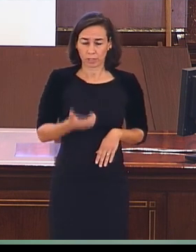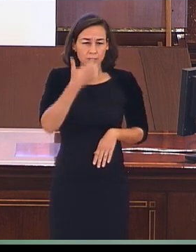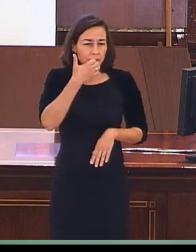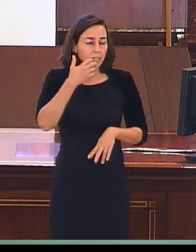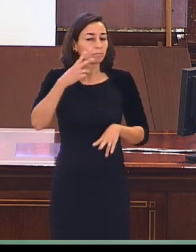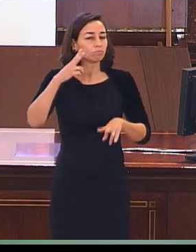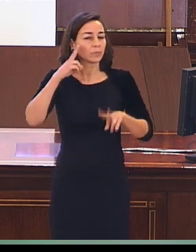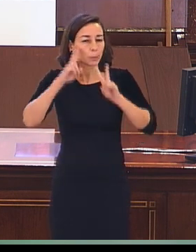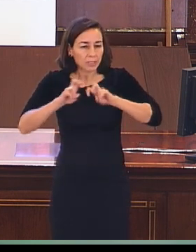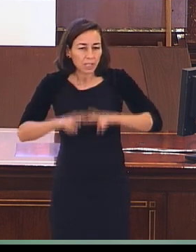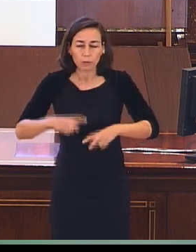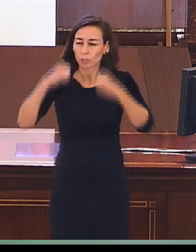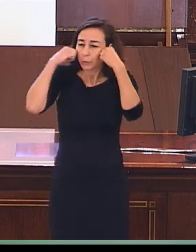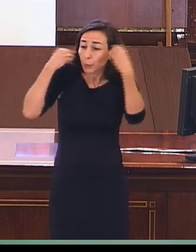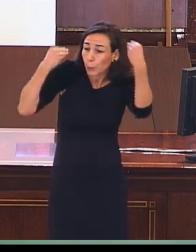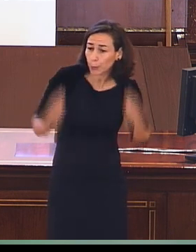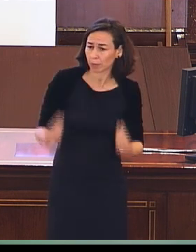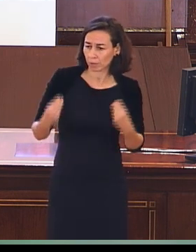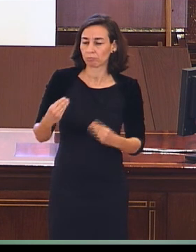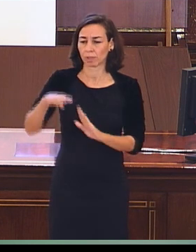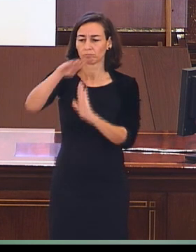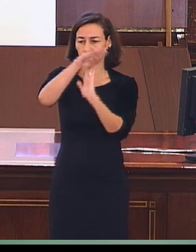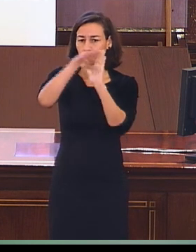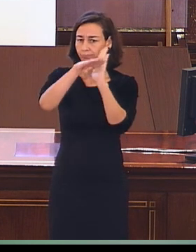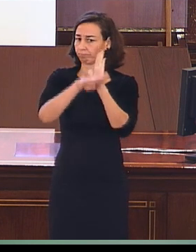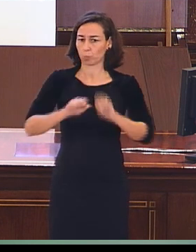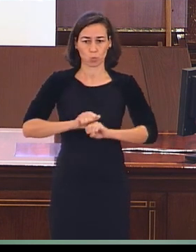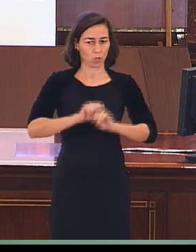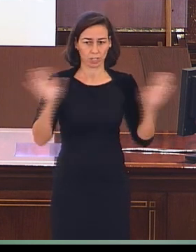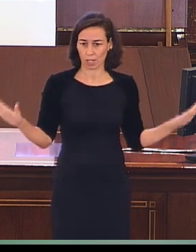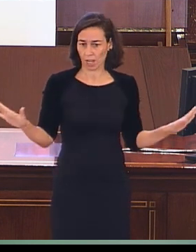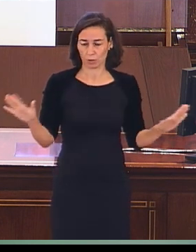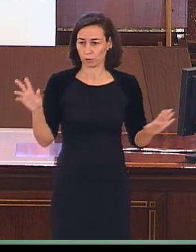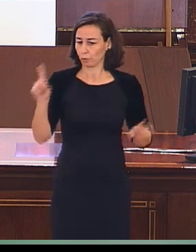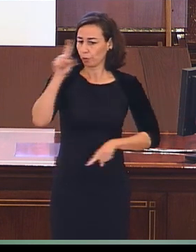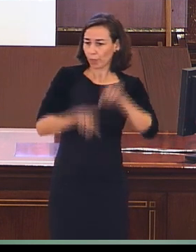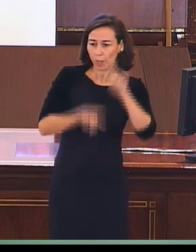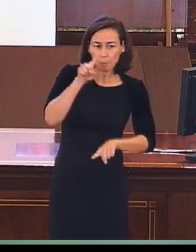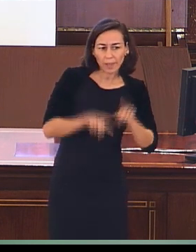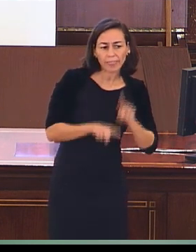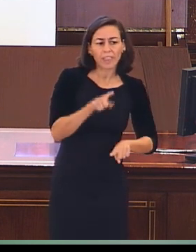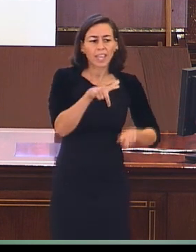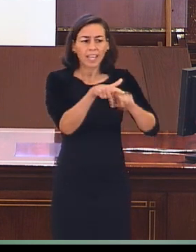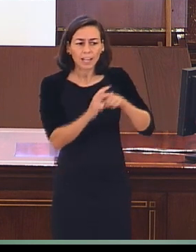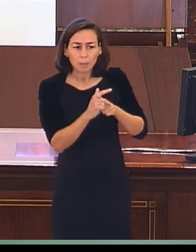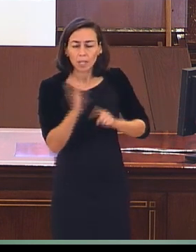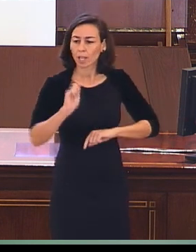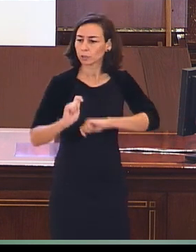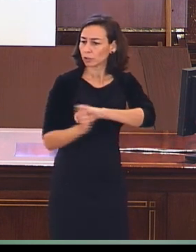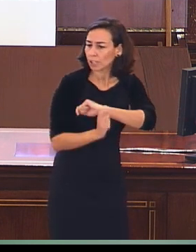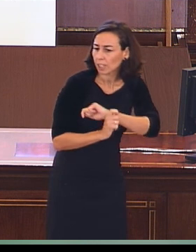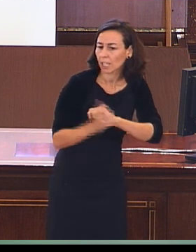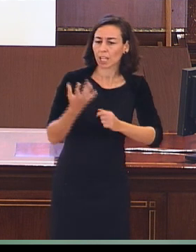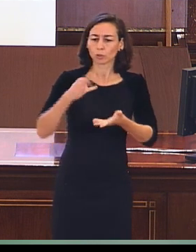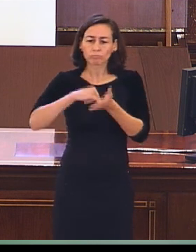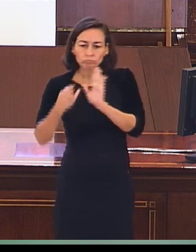rigurosos, que avancemos en la creación y el desarrollo de instrumentos que nos permitan evaluar